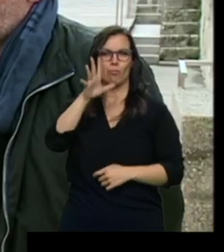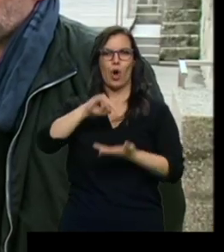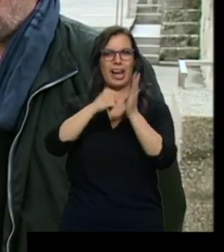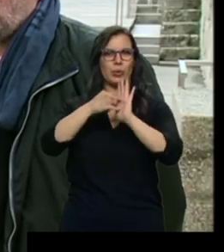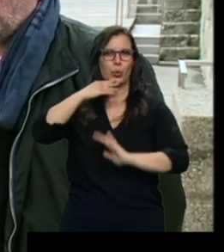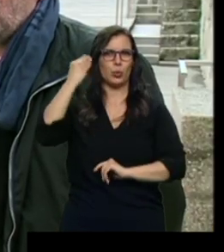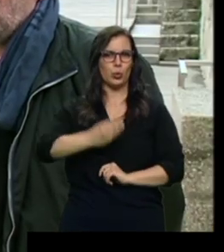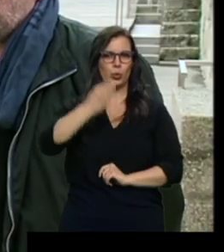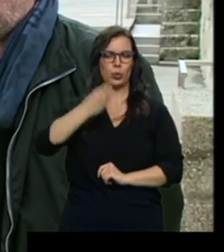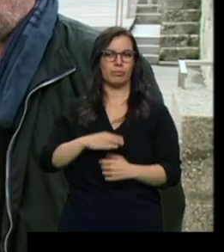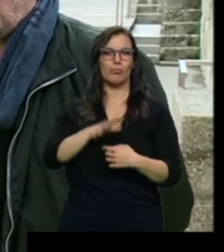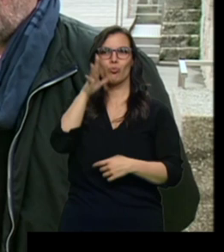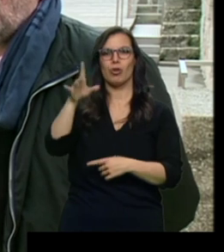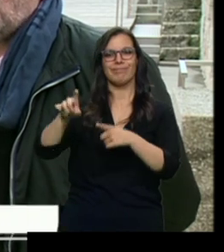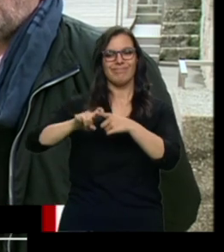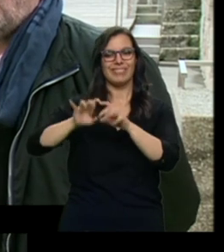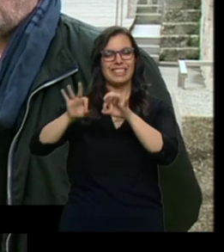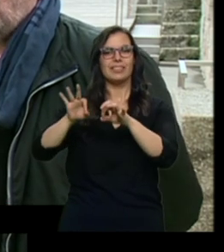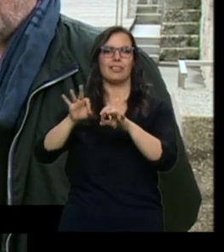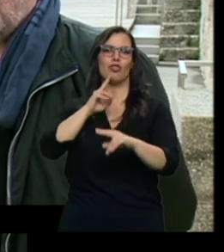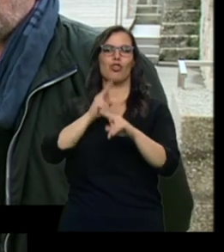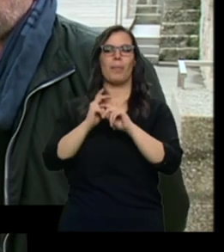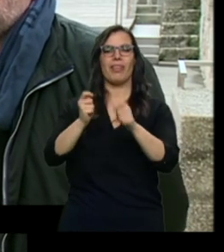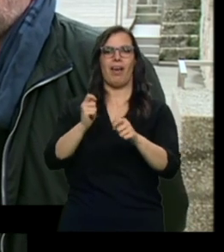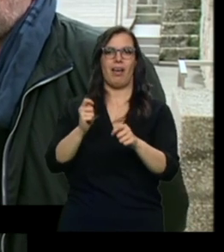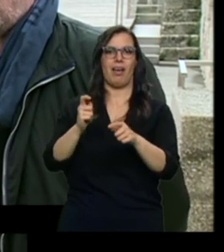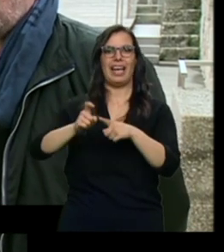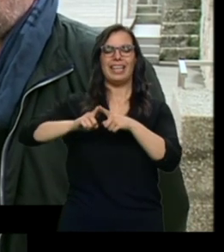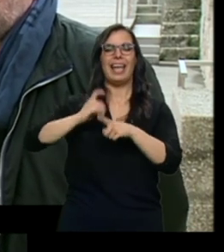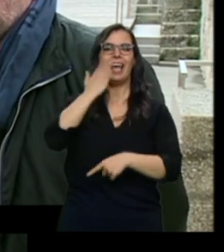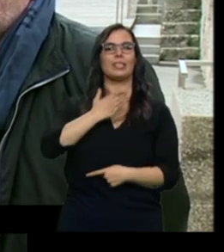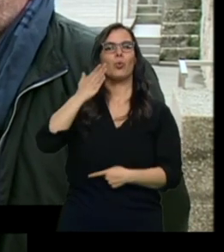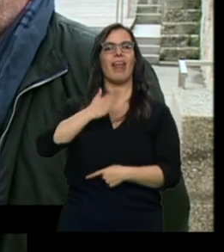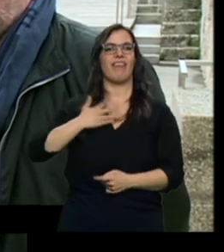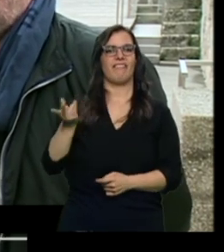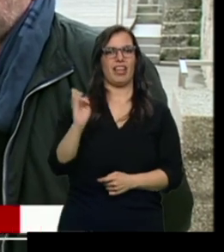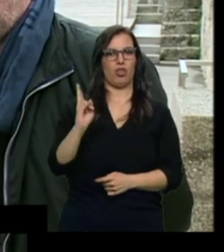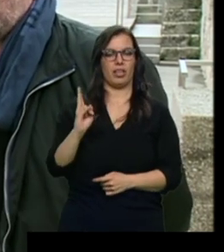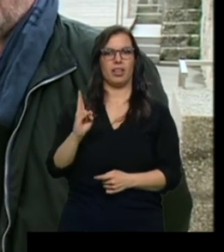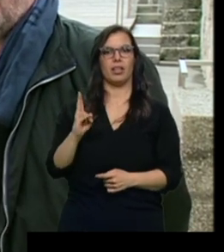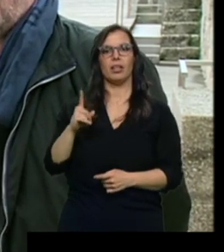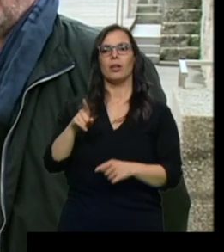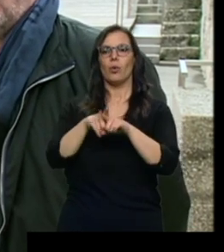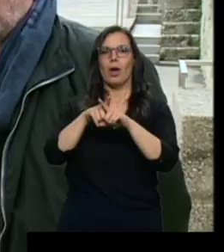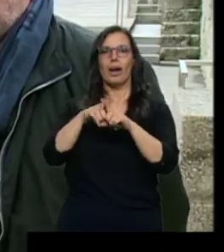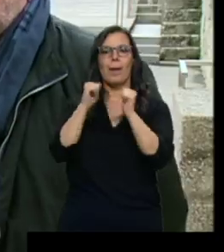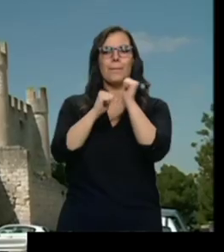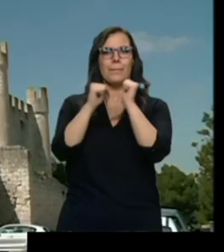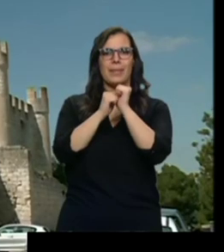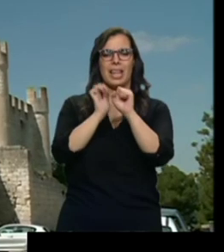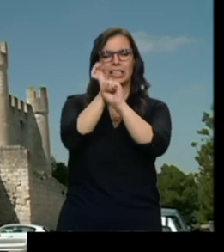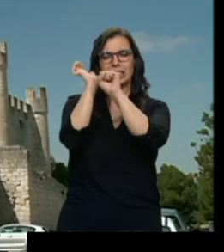Corresponde, por su tipología, a lo que se llamó la Escuela de Valladolid y que se caracteriza por unas fábricas de piedra y de cantería excepcionales.